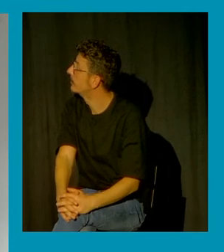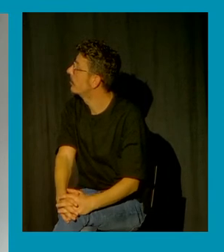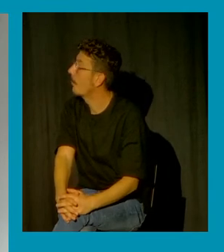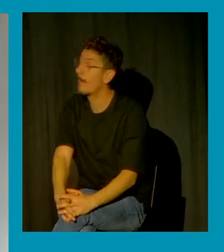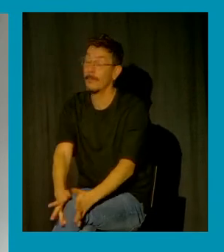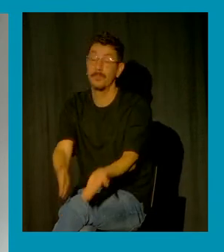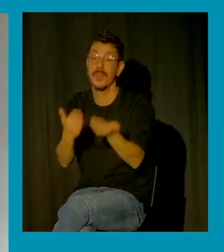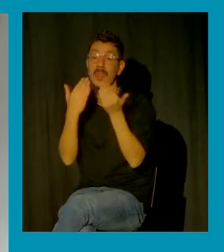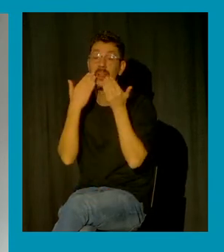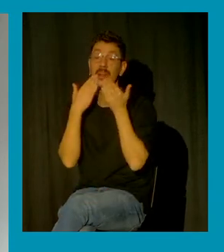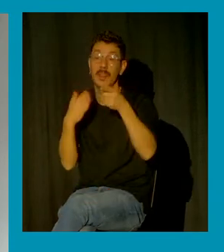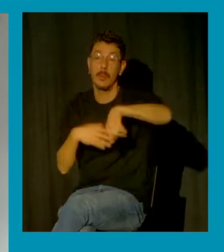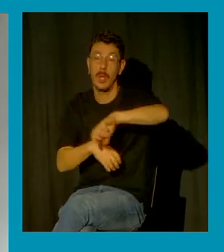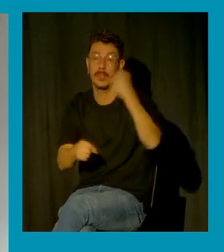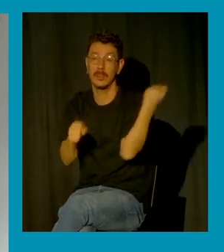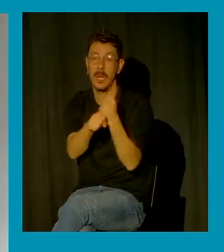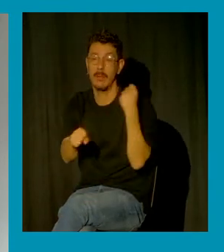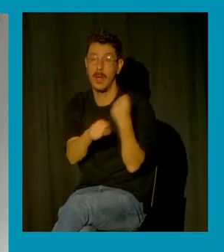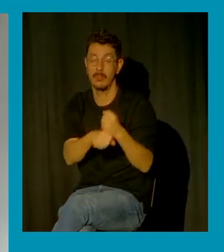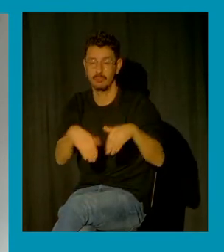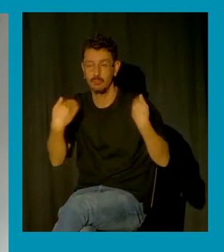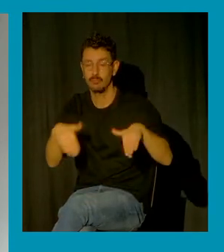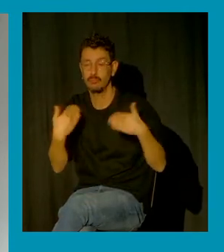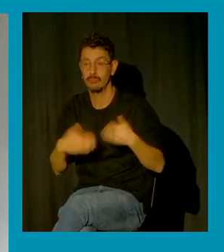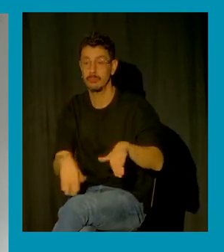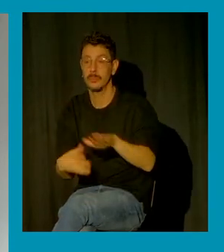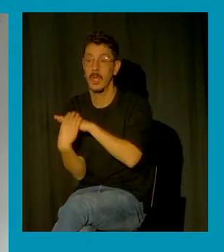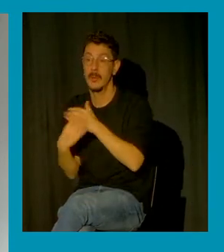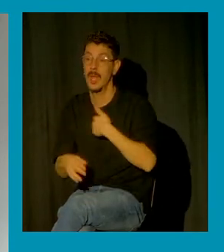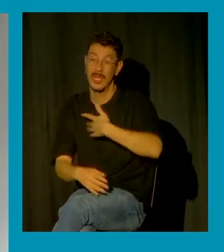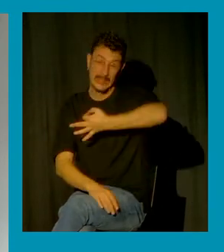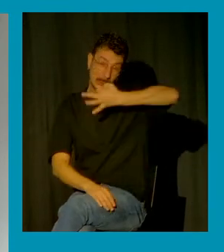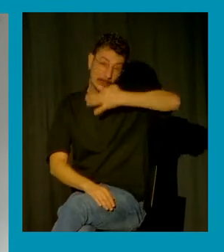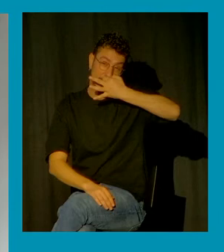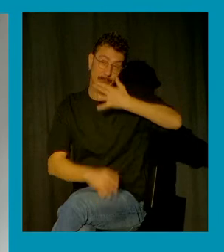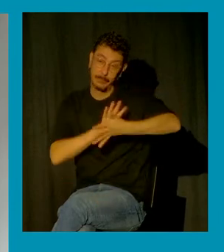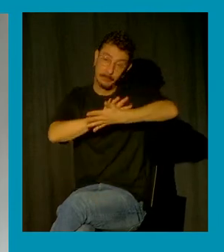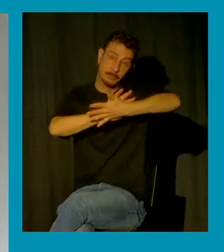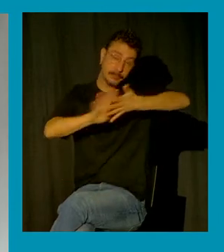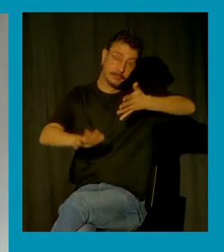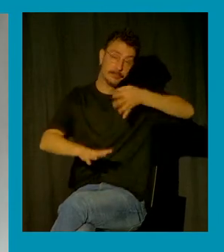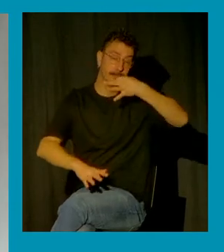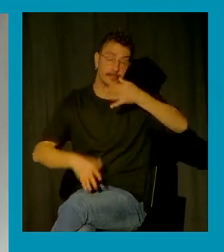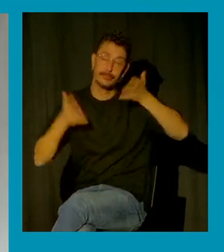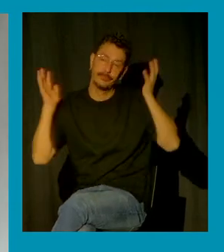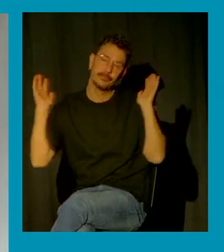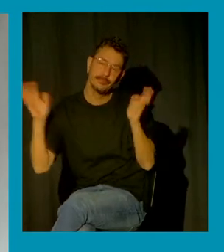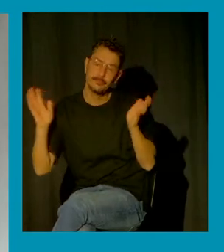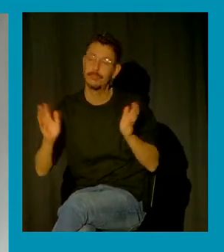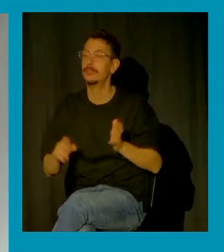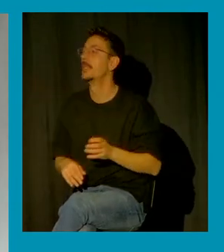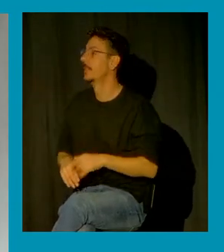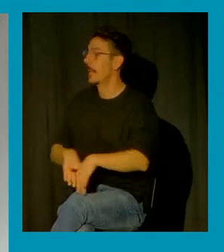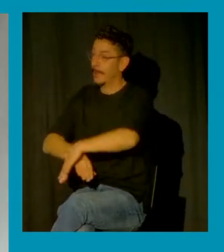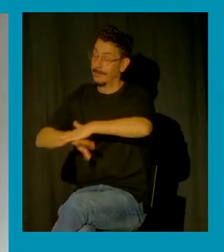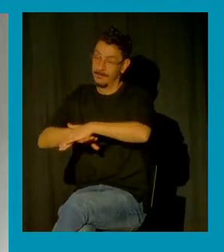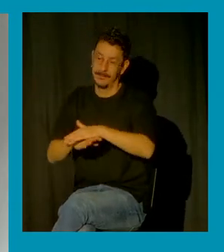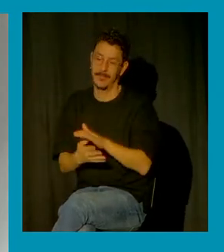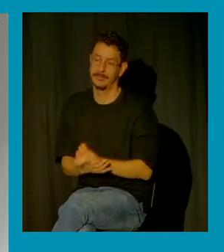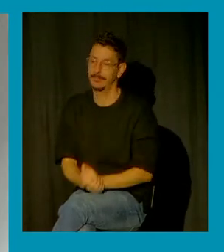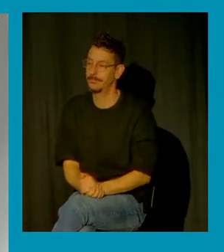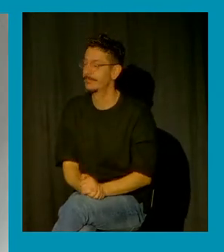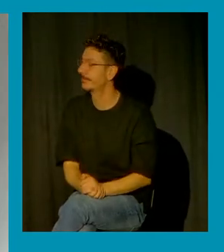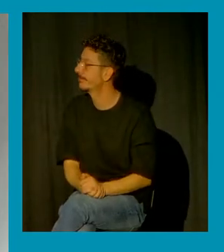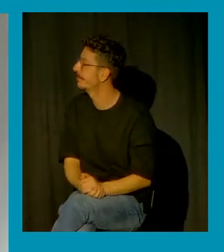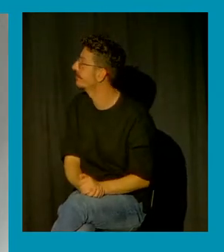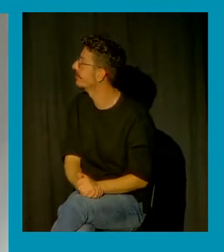gracias por el trabajo que habéis hecho porque me parece que he hablado súper rápido o sea que gracias por vuestro trabajo y disculparme gracias